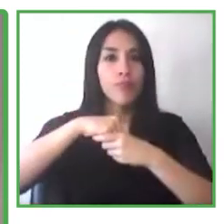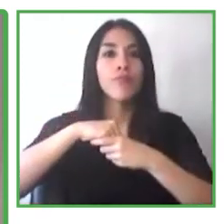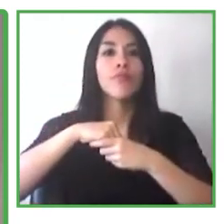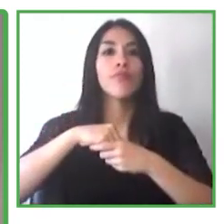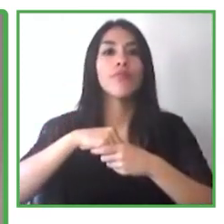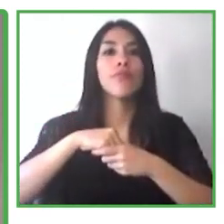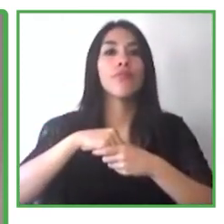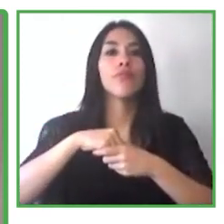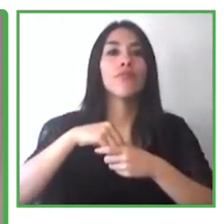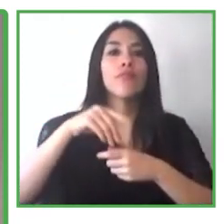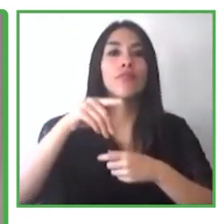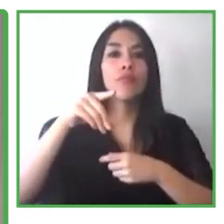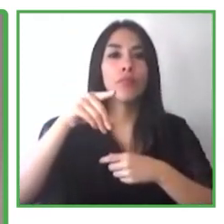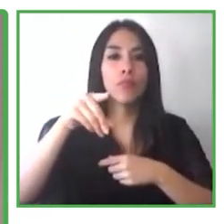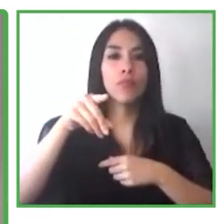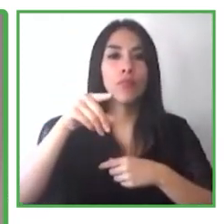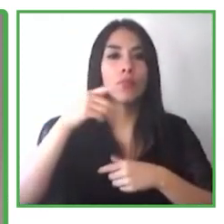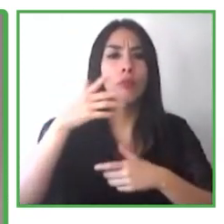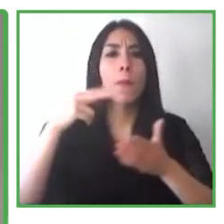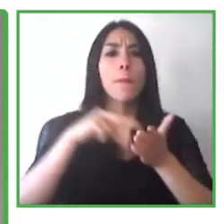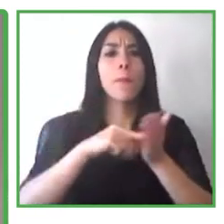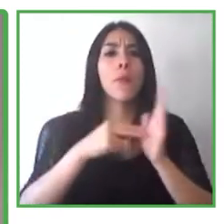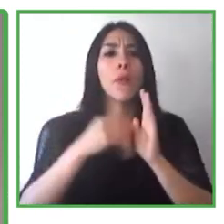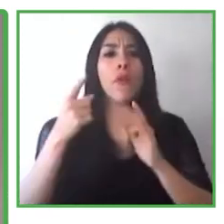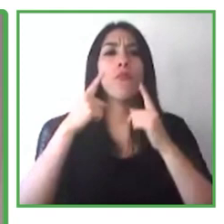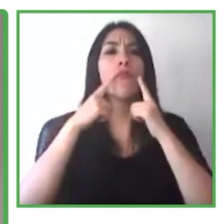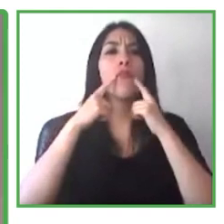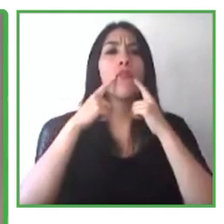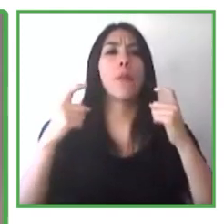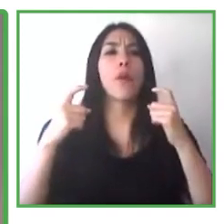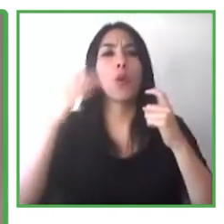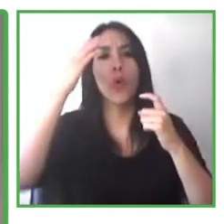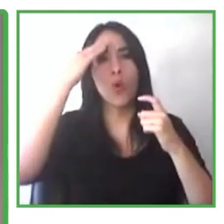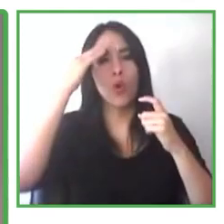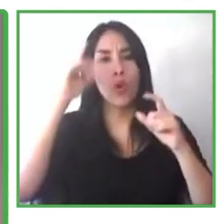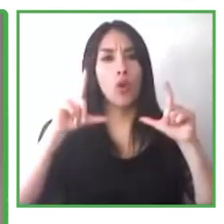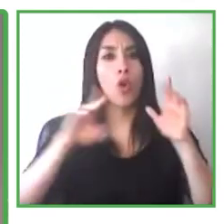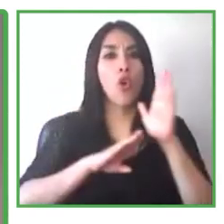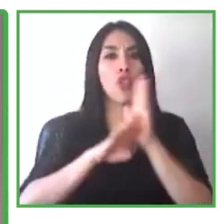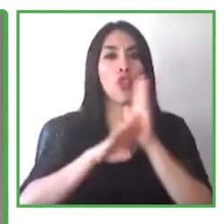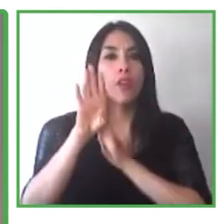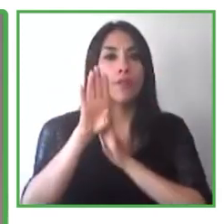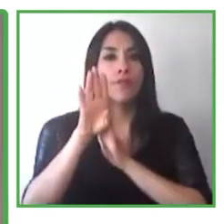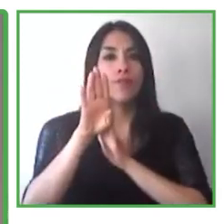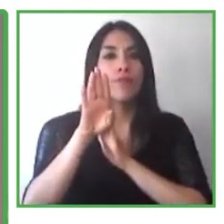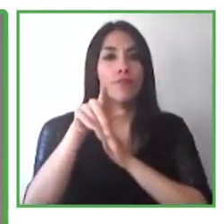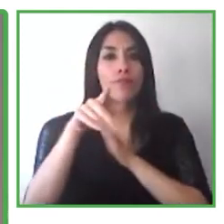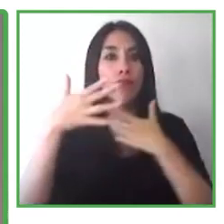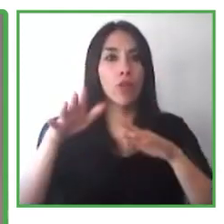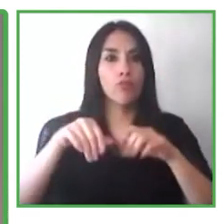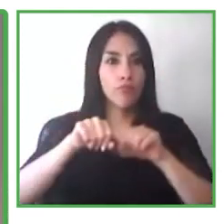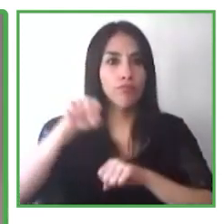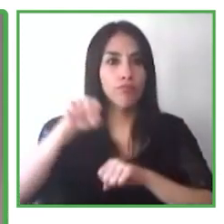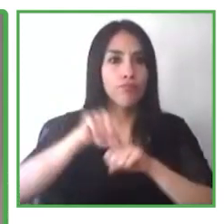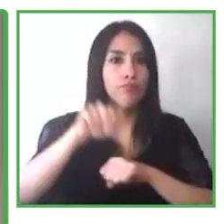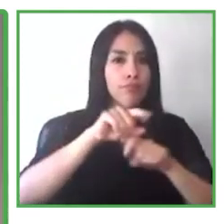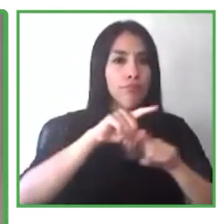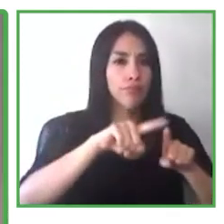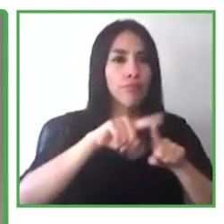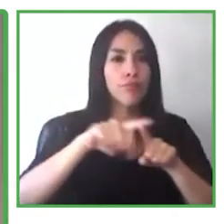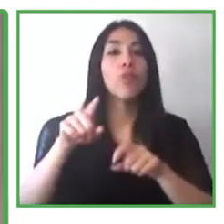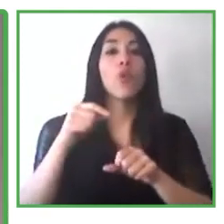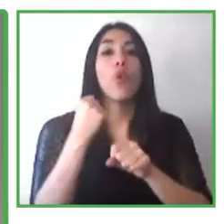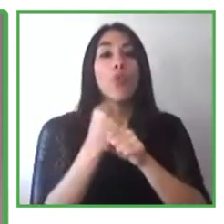por años en proyectos en estas áreas. Ellas trabajan en desarrollo de fuerza laboral,